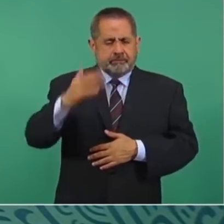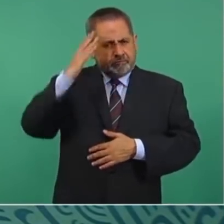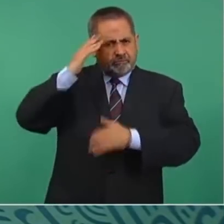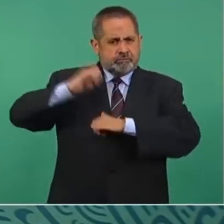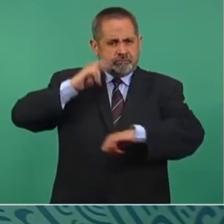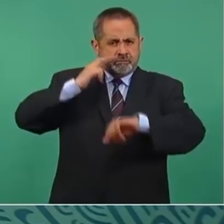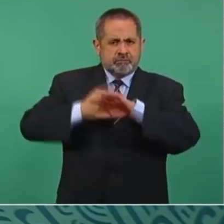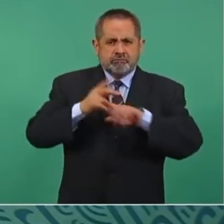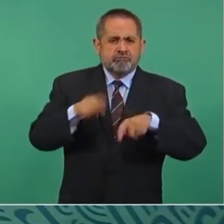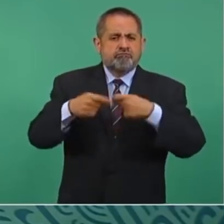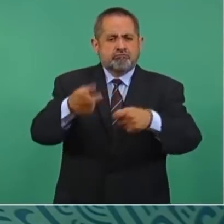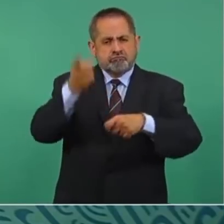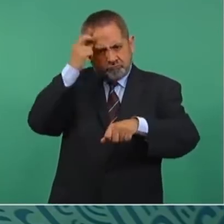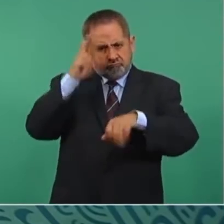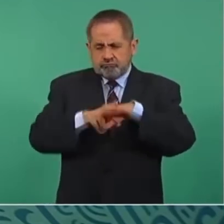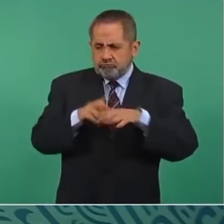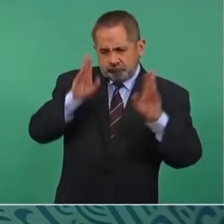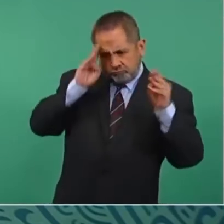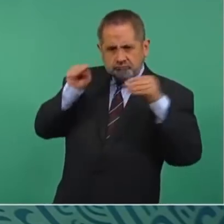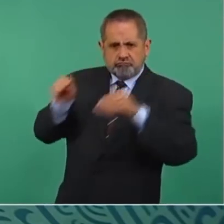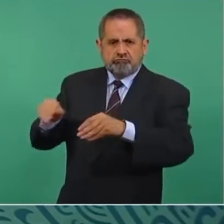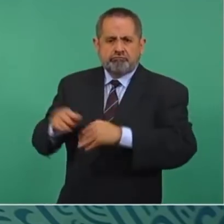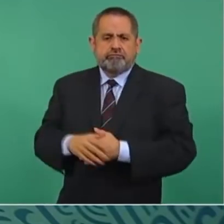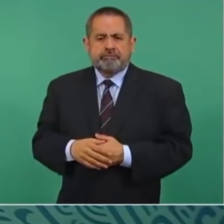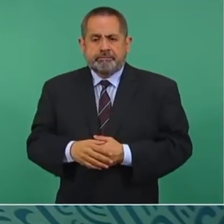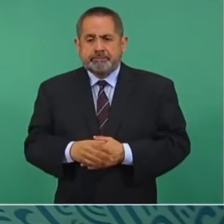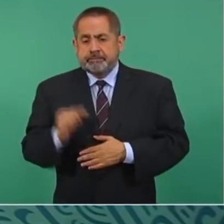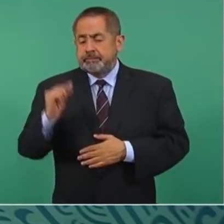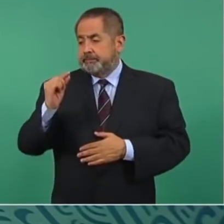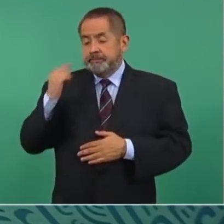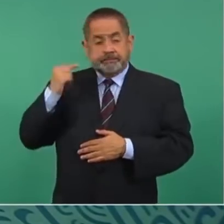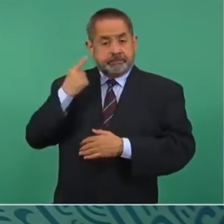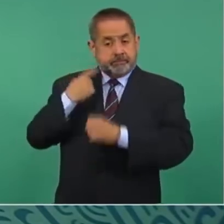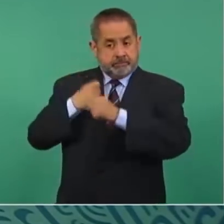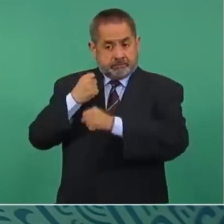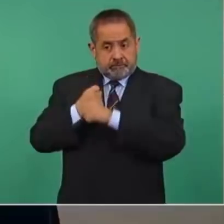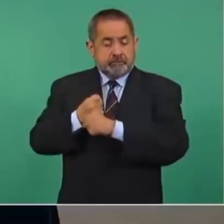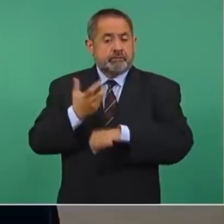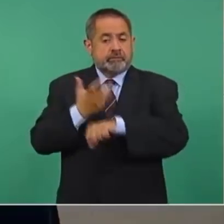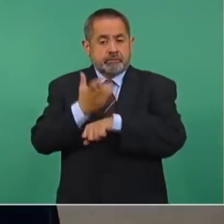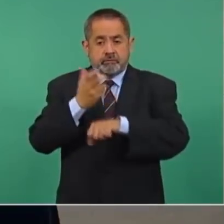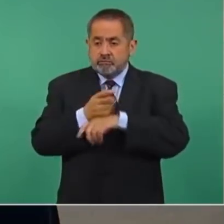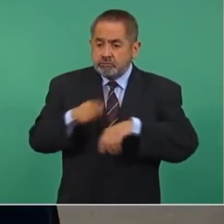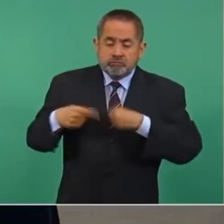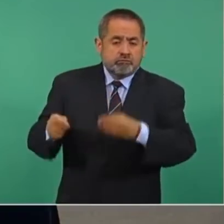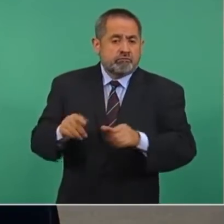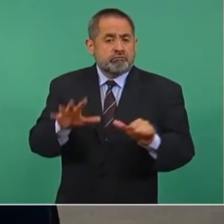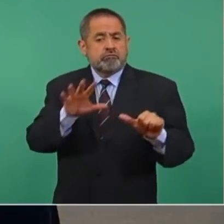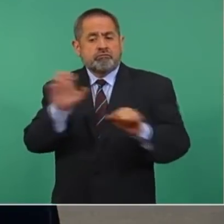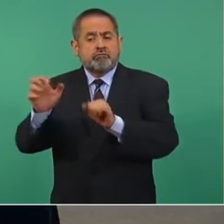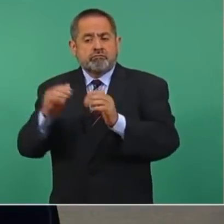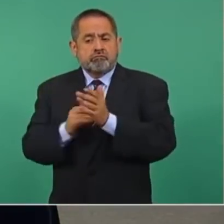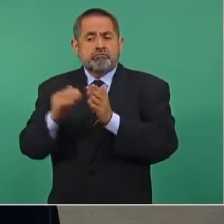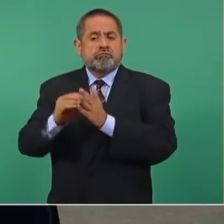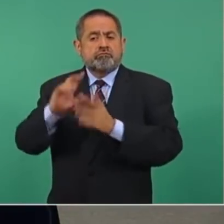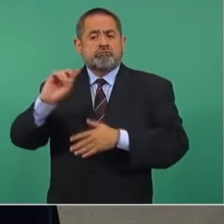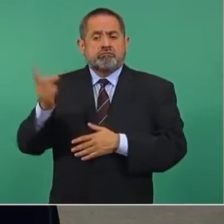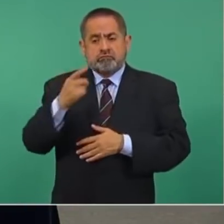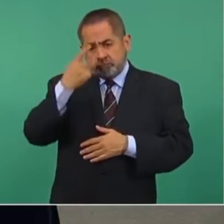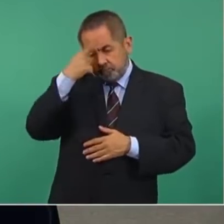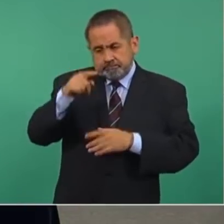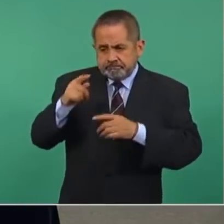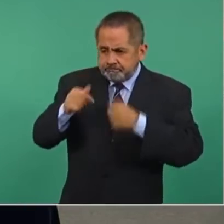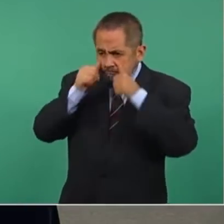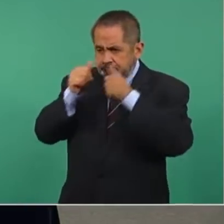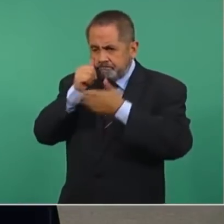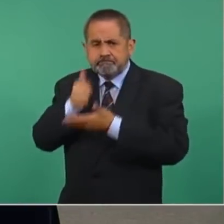en esa dirección. En el último año, Estados Unidos ha proporcionado más de 600 millones de dólares en